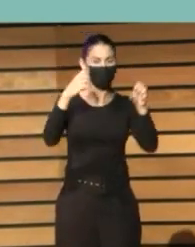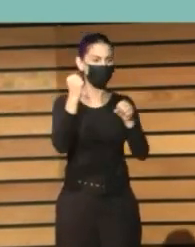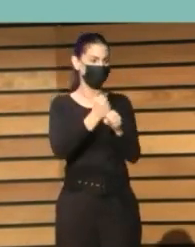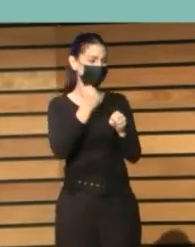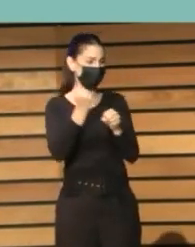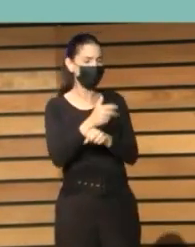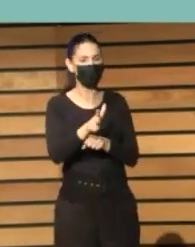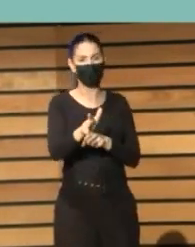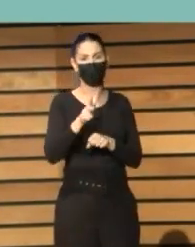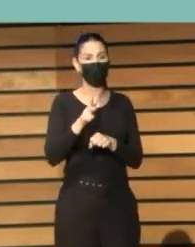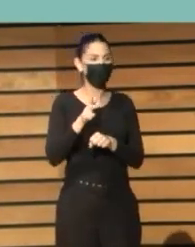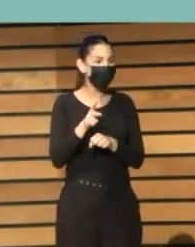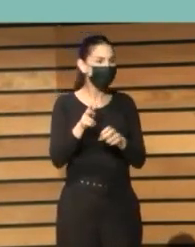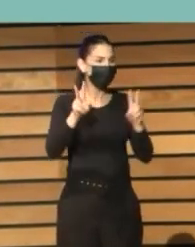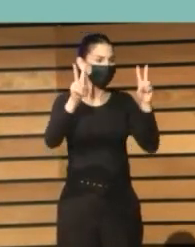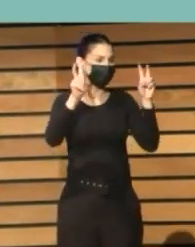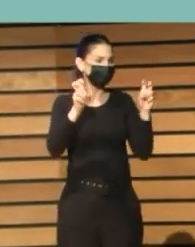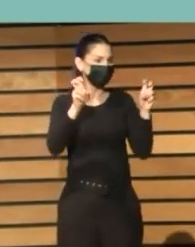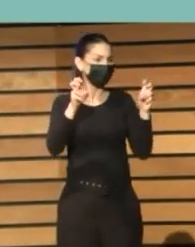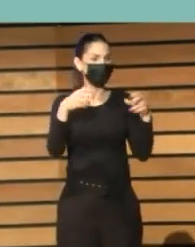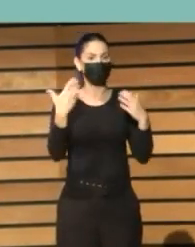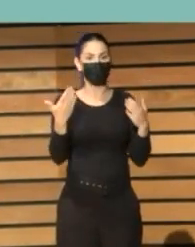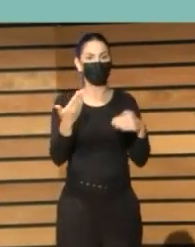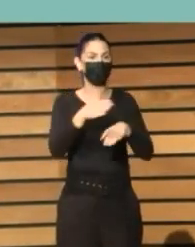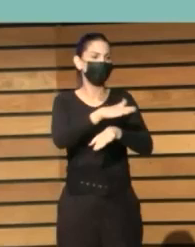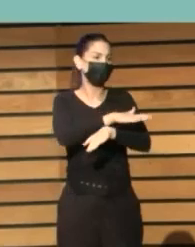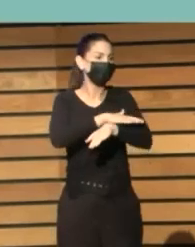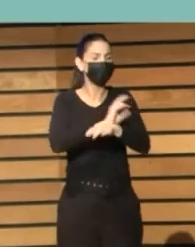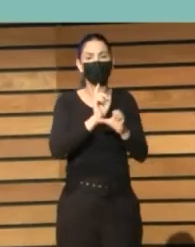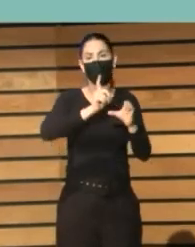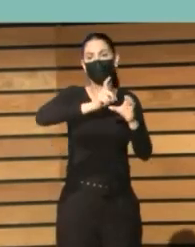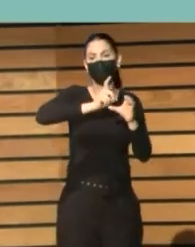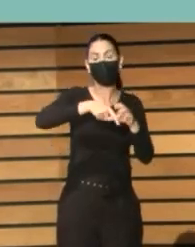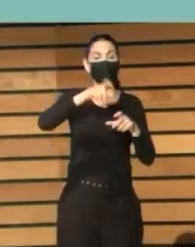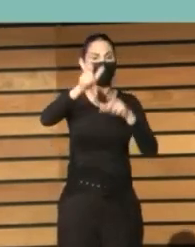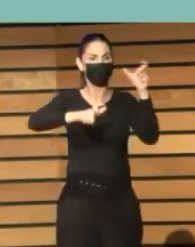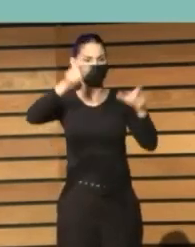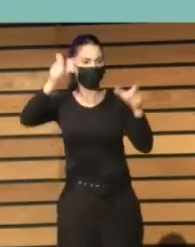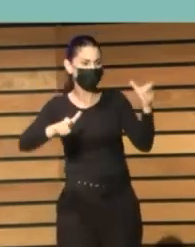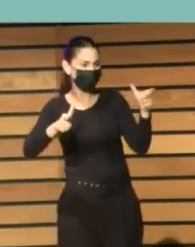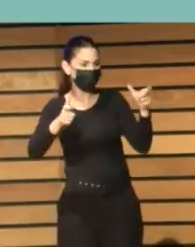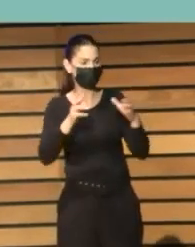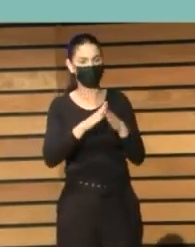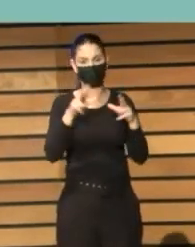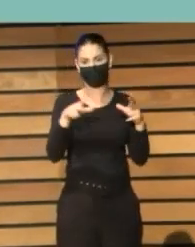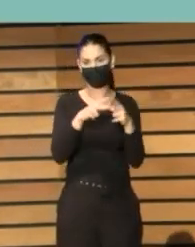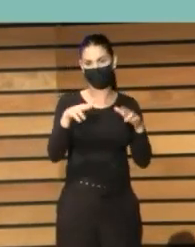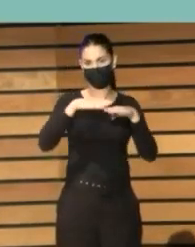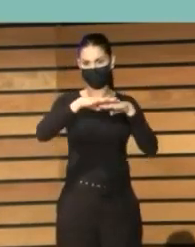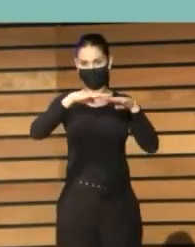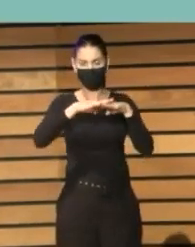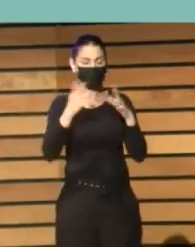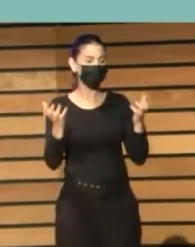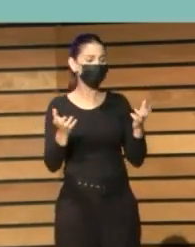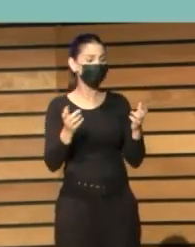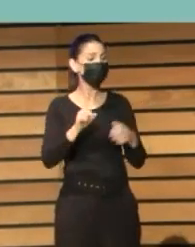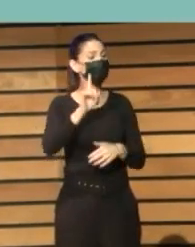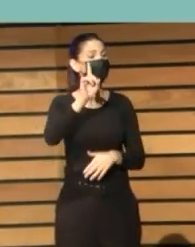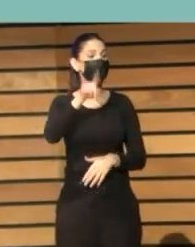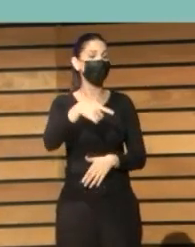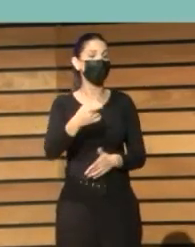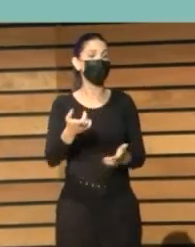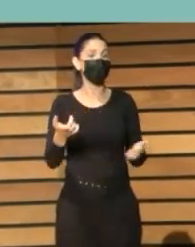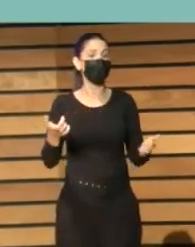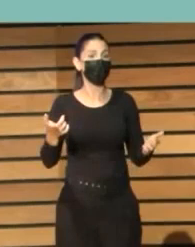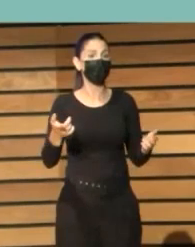los derechos, el ejercicio de derechos vinculados con la Administración, la participación ciudadana, las relaciones sociales. Es también un hecho que